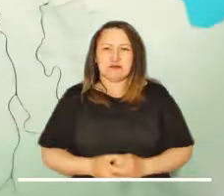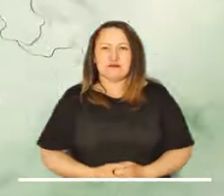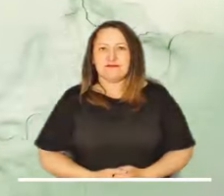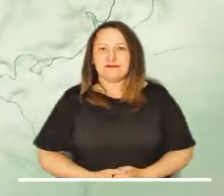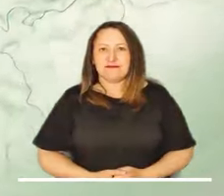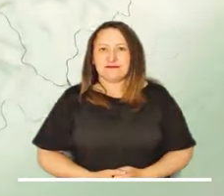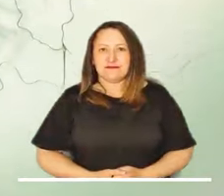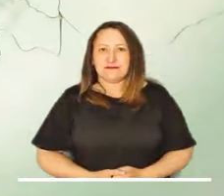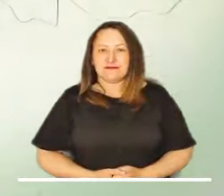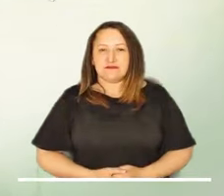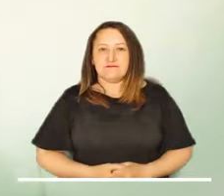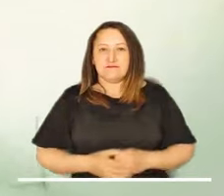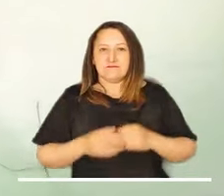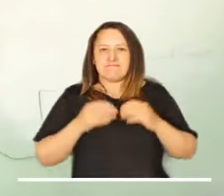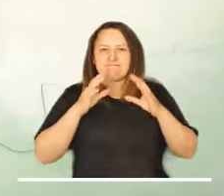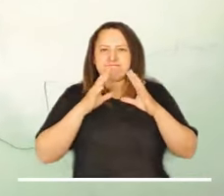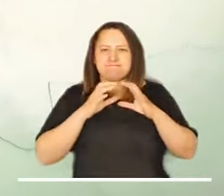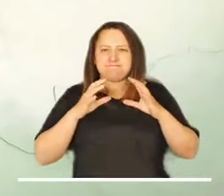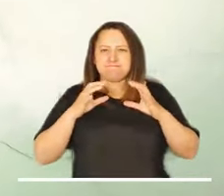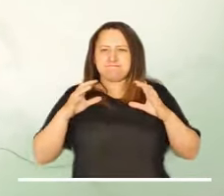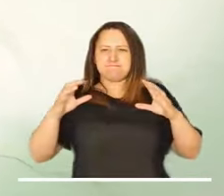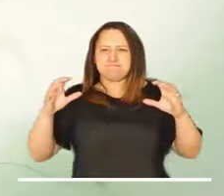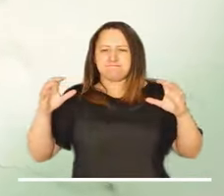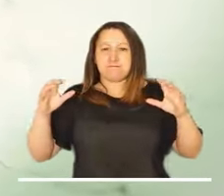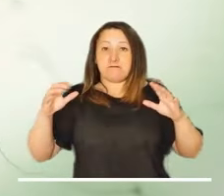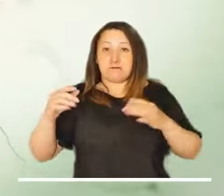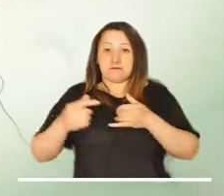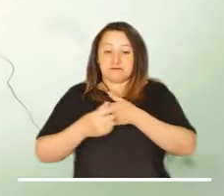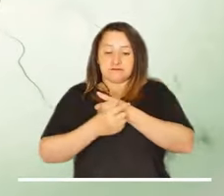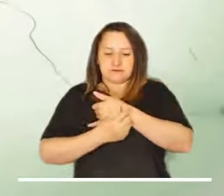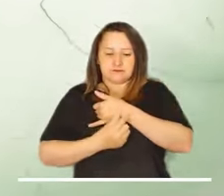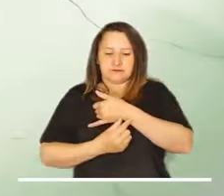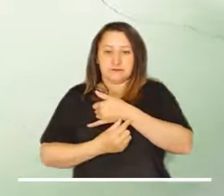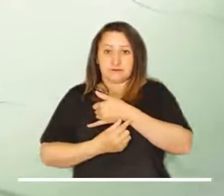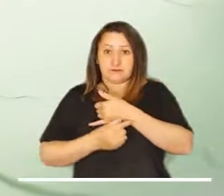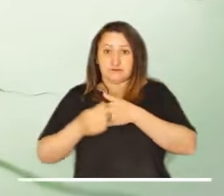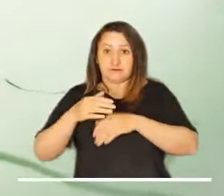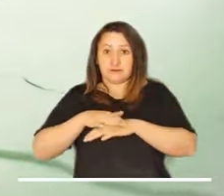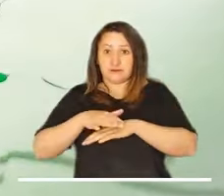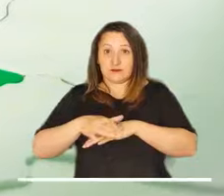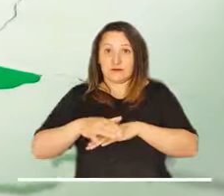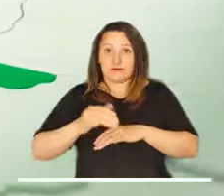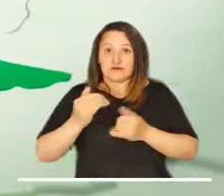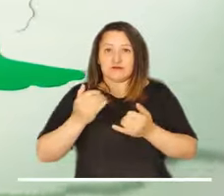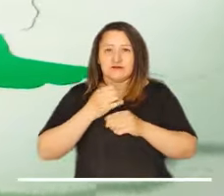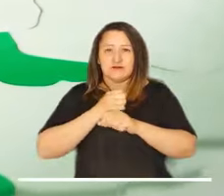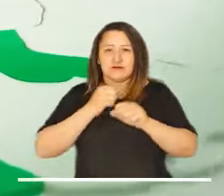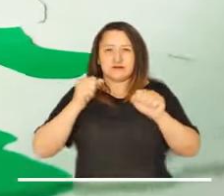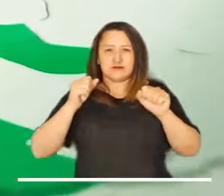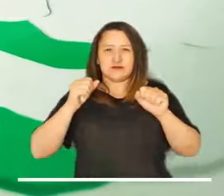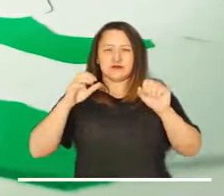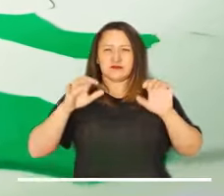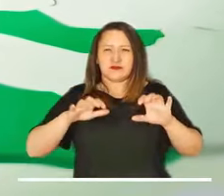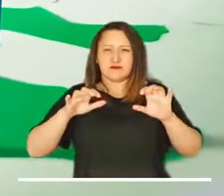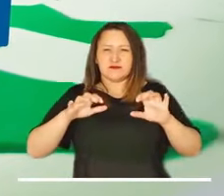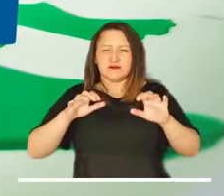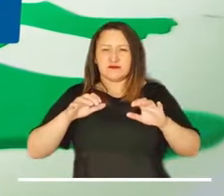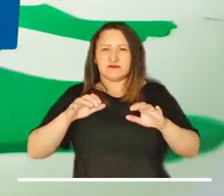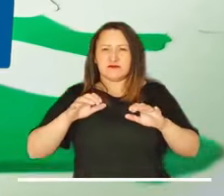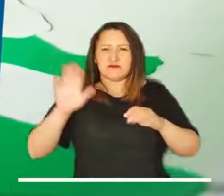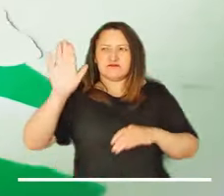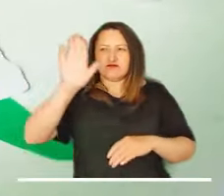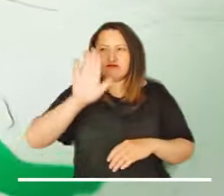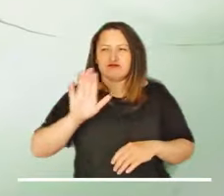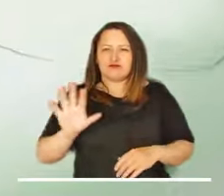islas. La abundante nubosidad que se apodera del litoral pacífico provocará una mañana pasada por